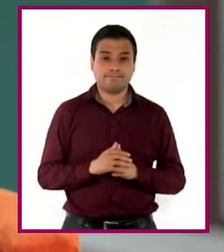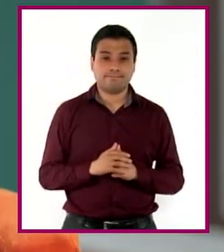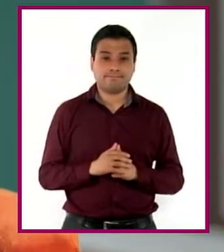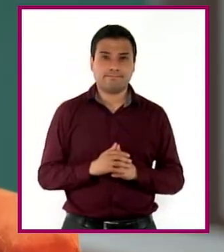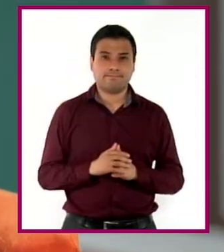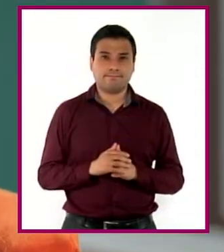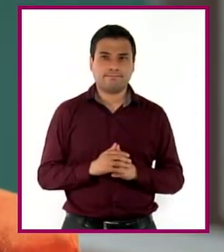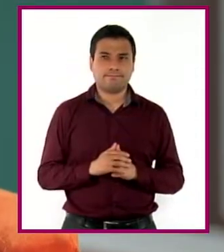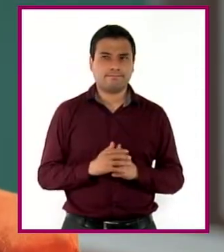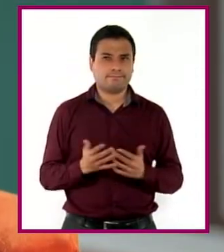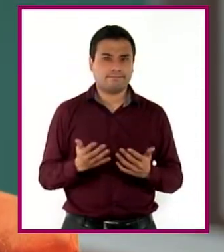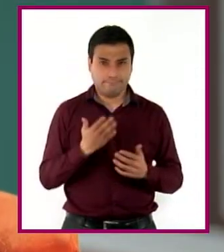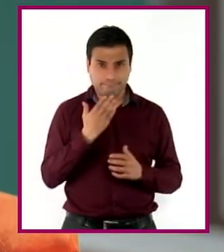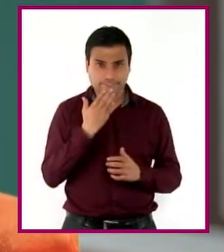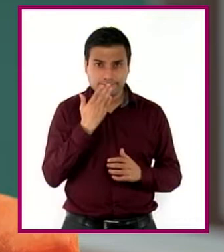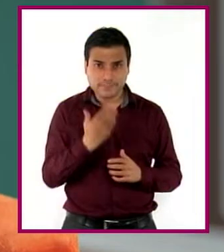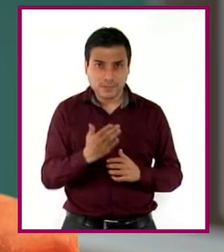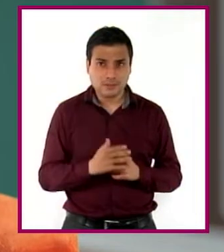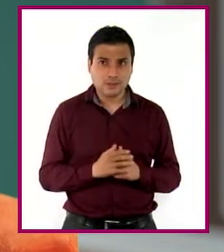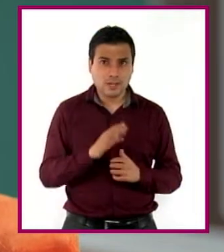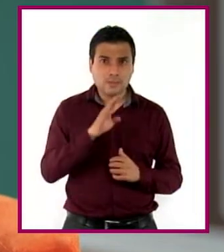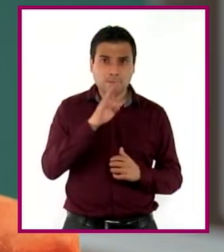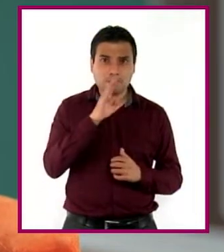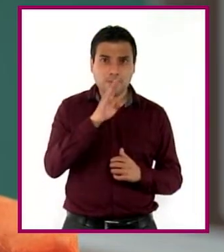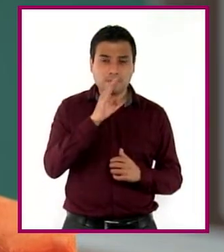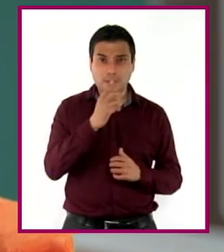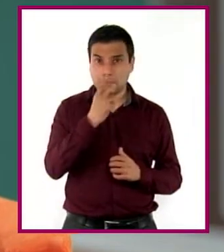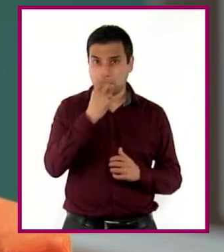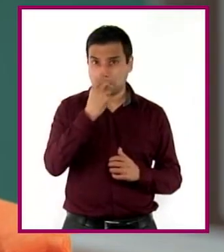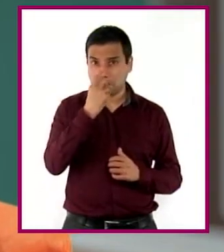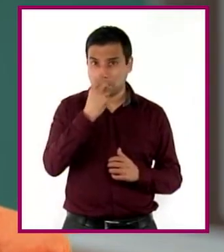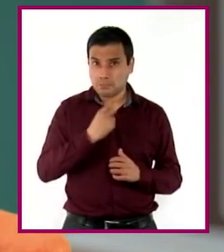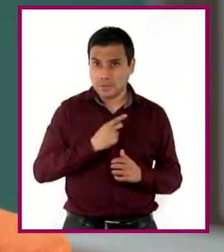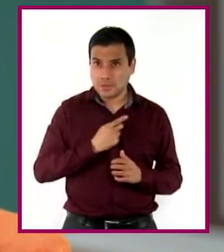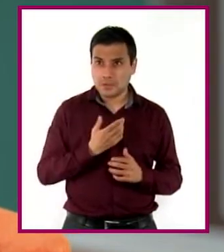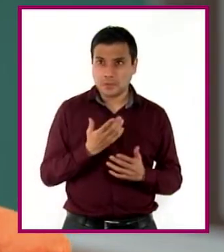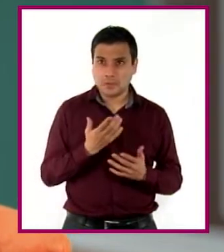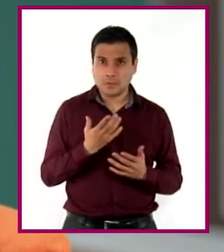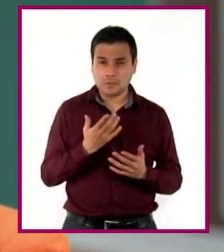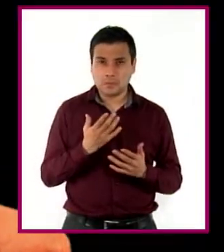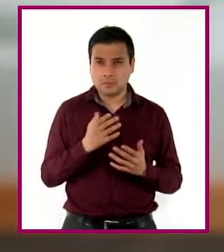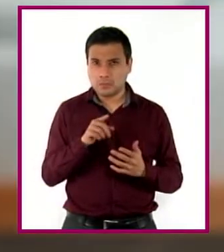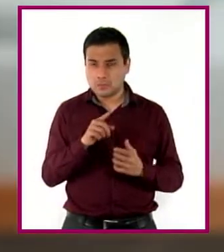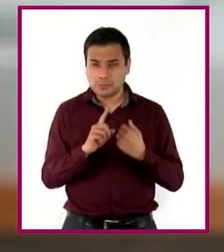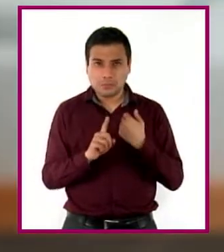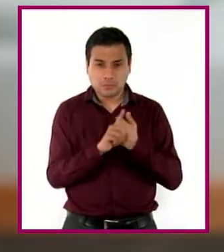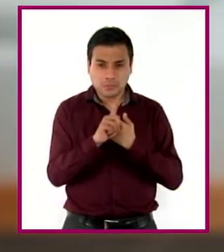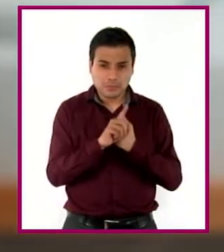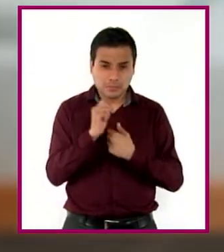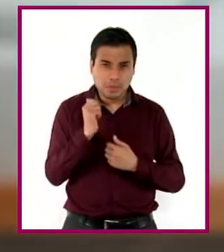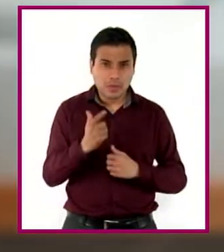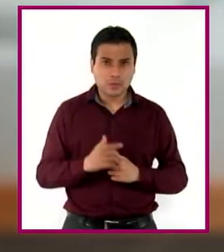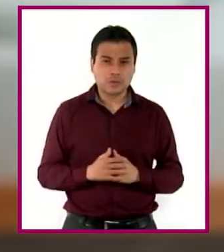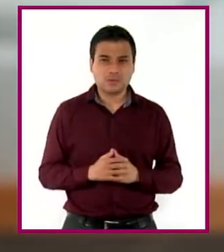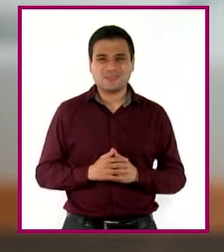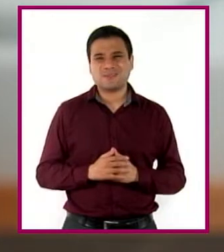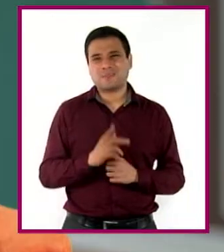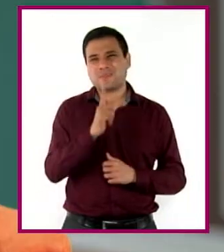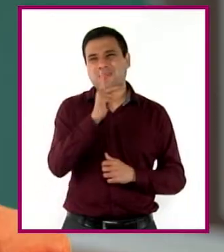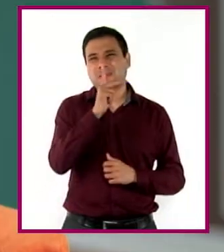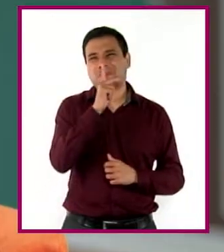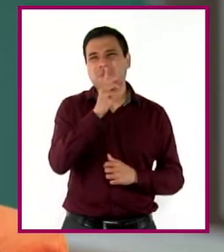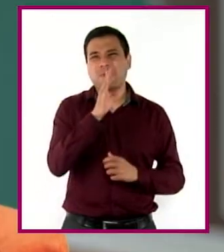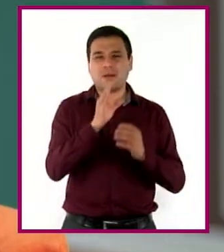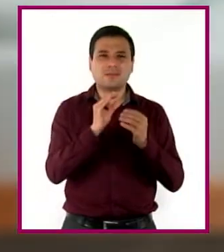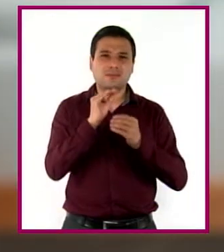Por eso vine. ¿Estás bien? Tu mamá me dijo que a ver si yo lograba sacarte de tu cuarto. ¿Qué pasó? Discutí con mis papás.